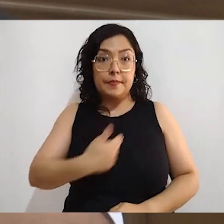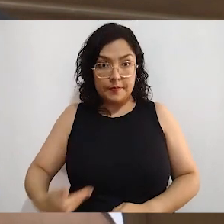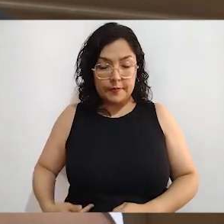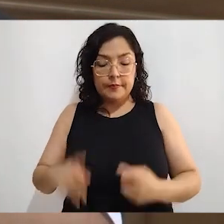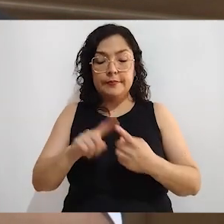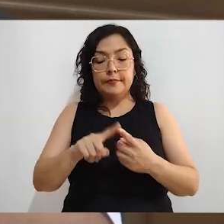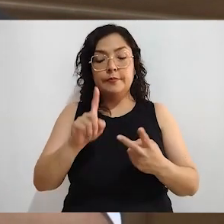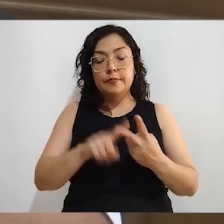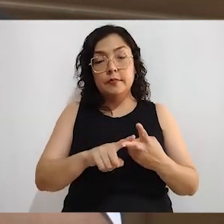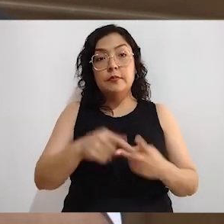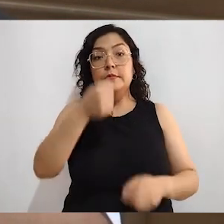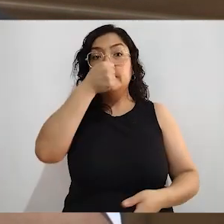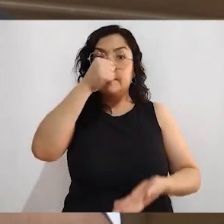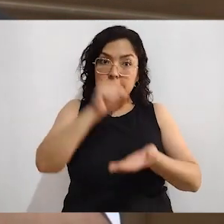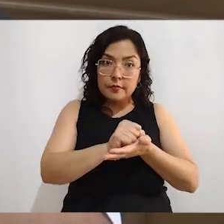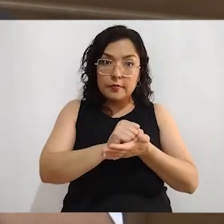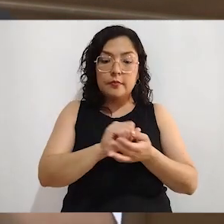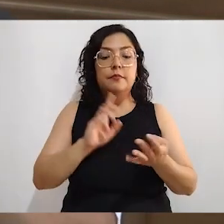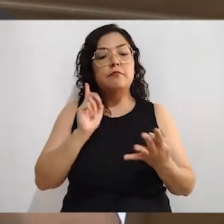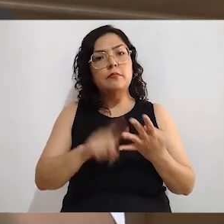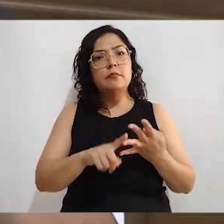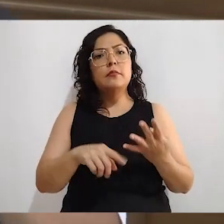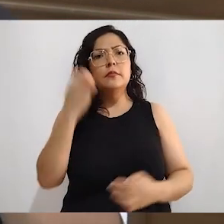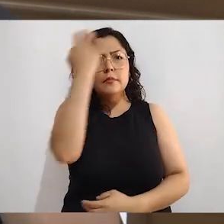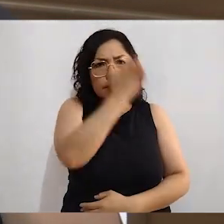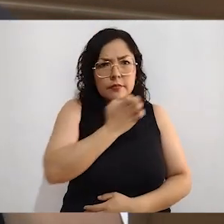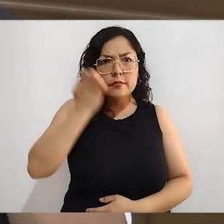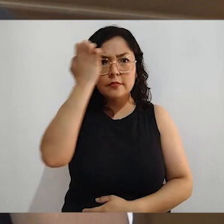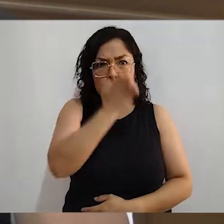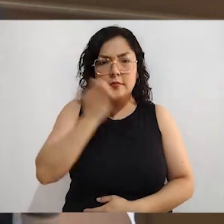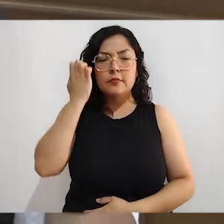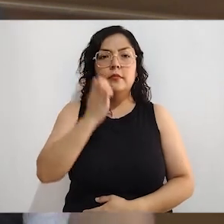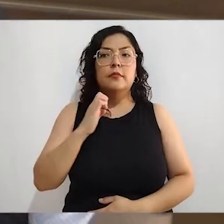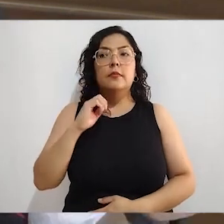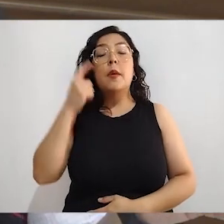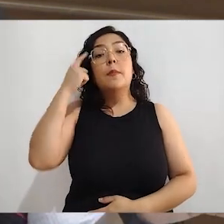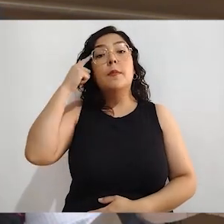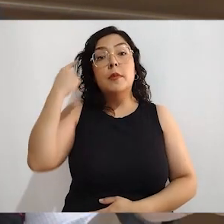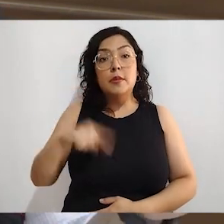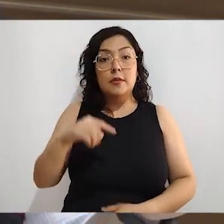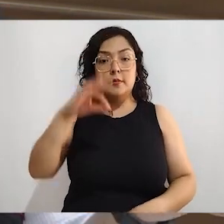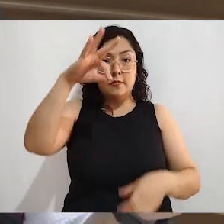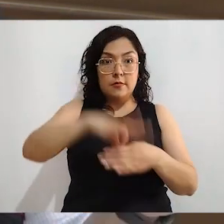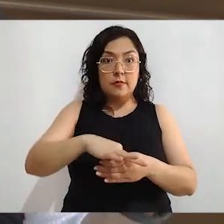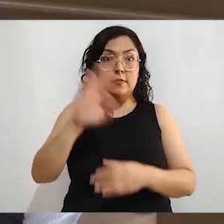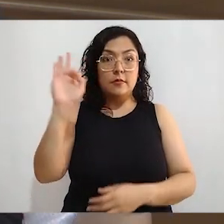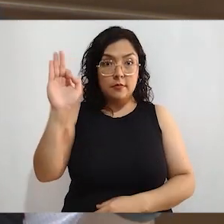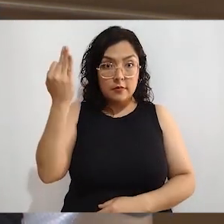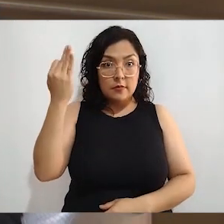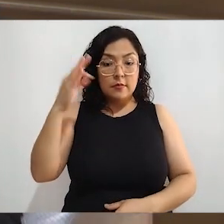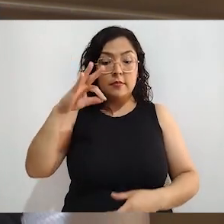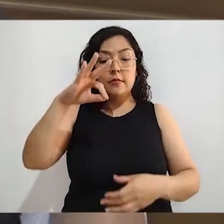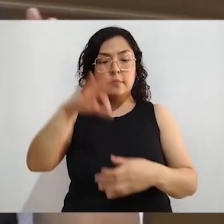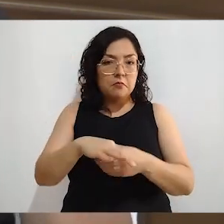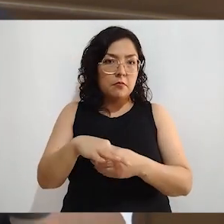la función de escrutador, tanto para los que van a atender la elección federal como los que van a atender la elección local.